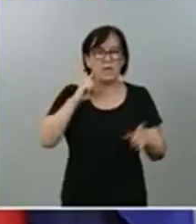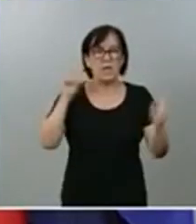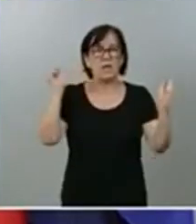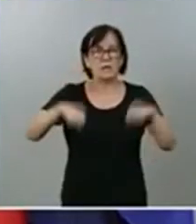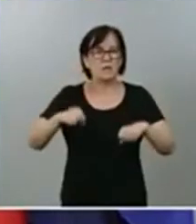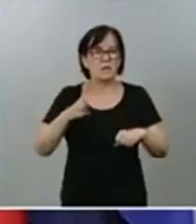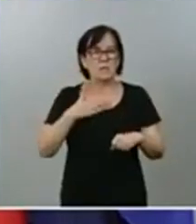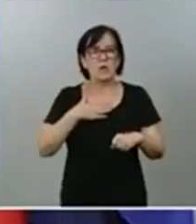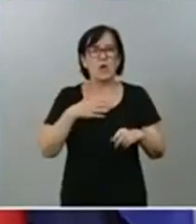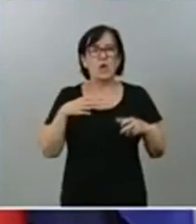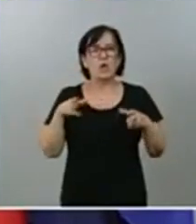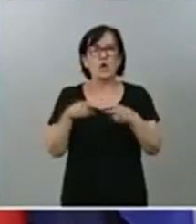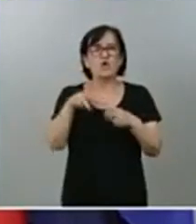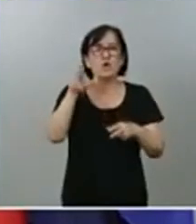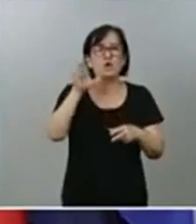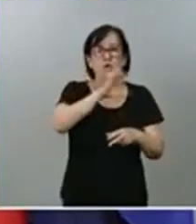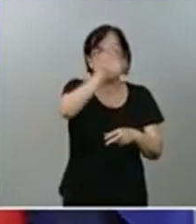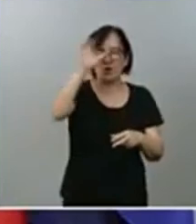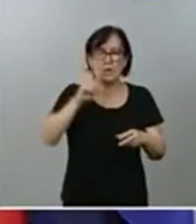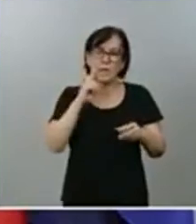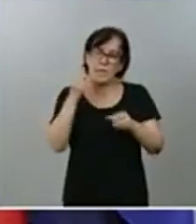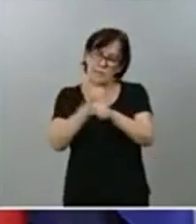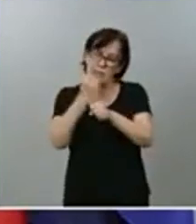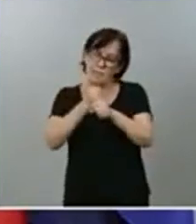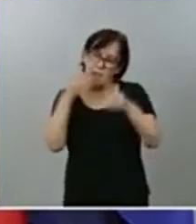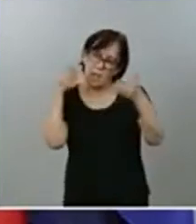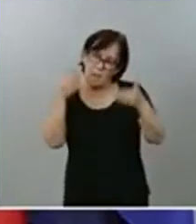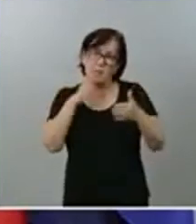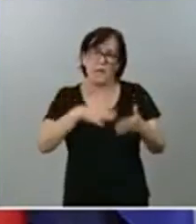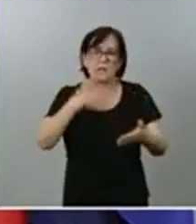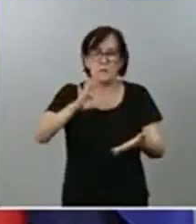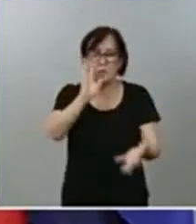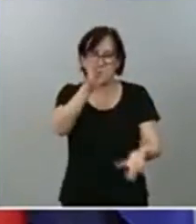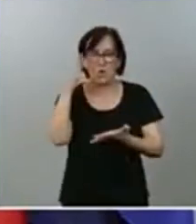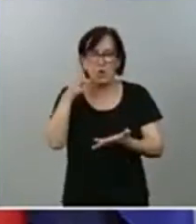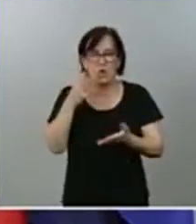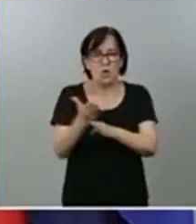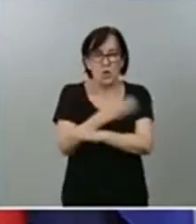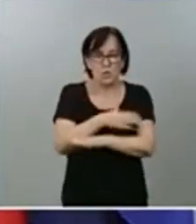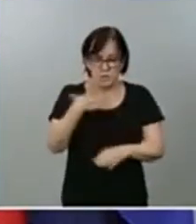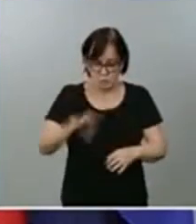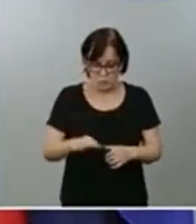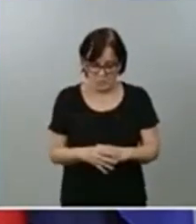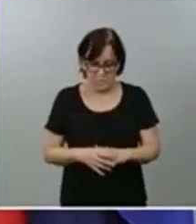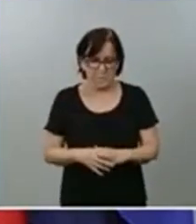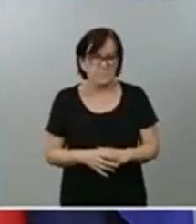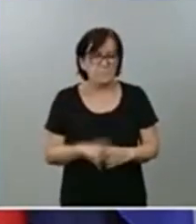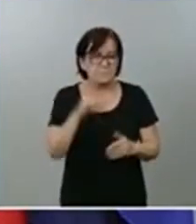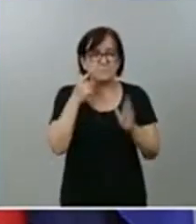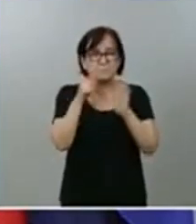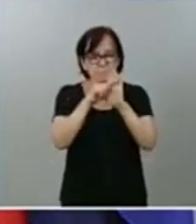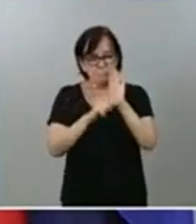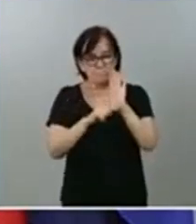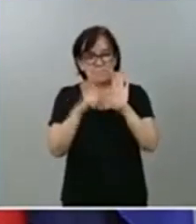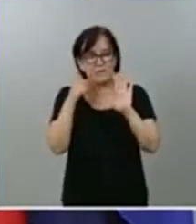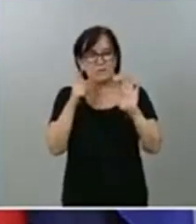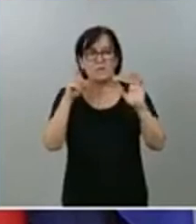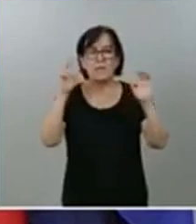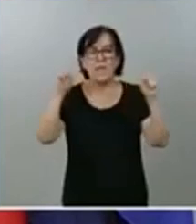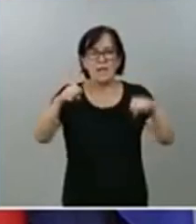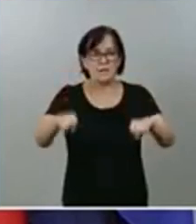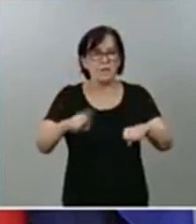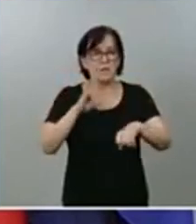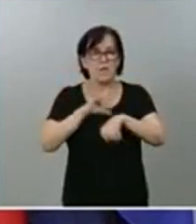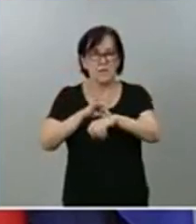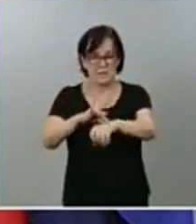europeos y estamos trabajando en esta dirección para tenerla disponible lo antes posible. Pronto, también figura aquí este tipo de acuerdos y la lía de trabajo que